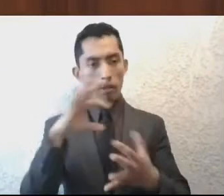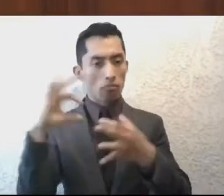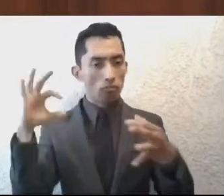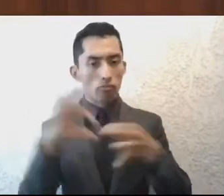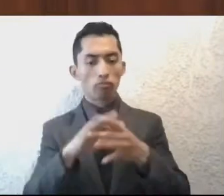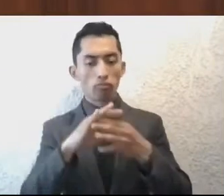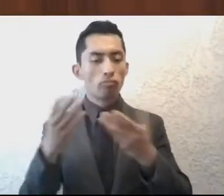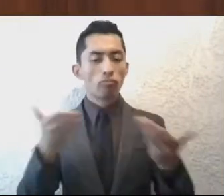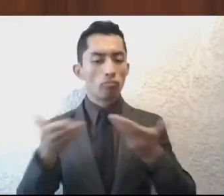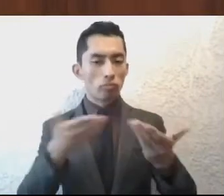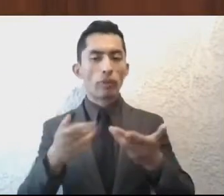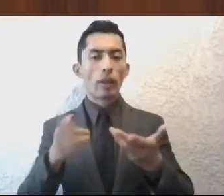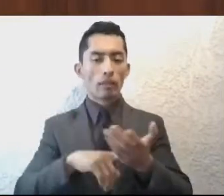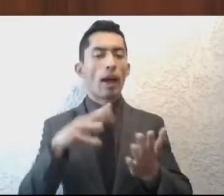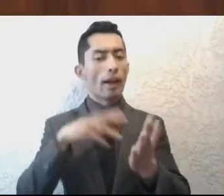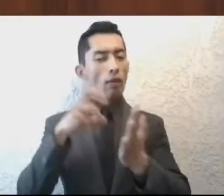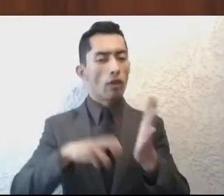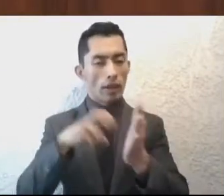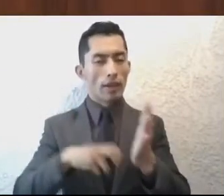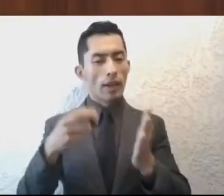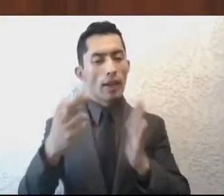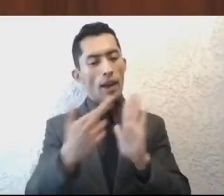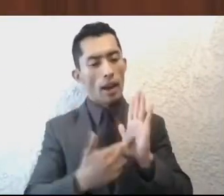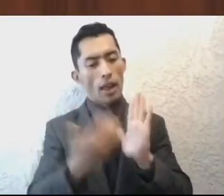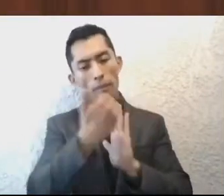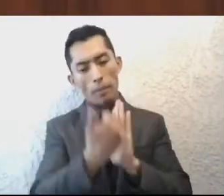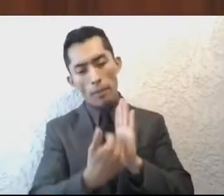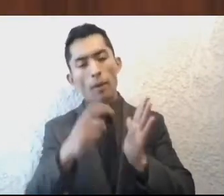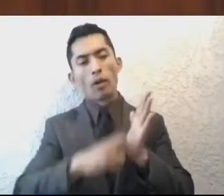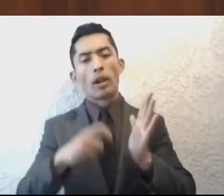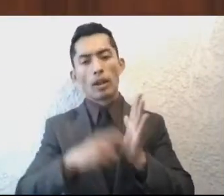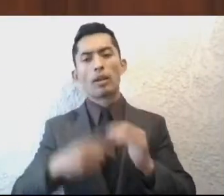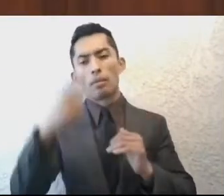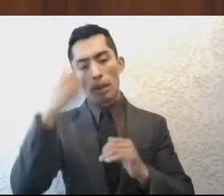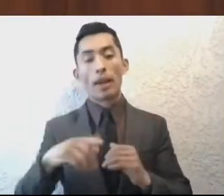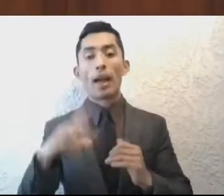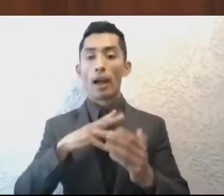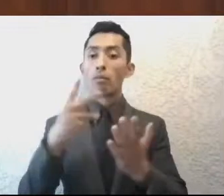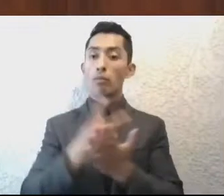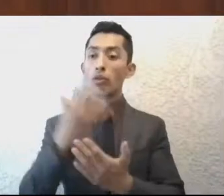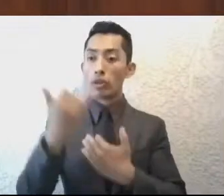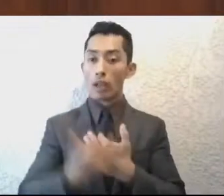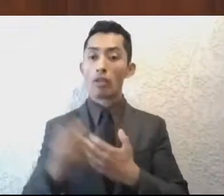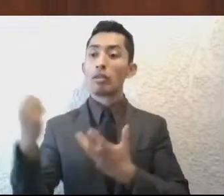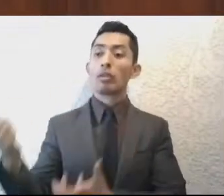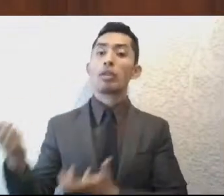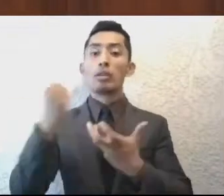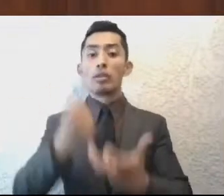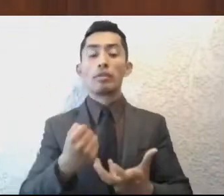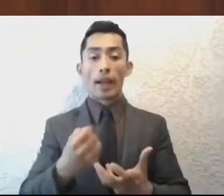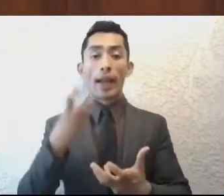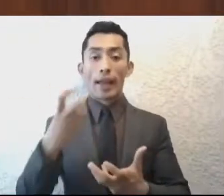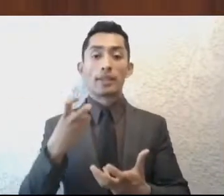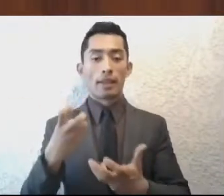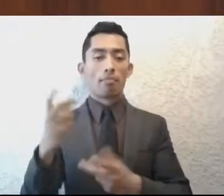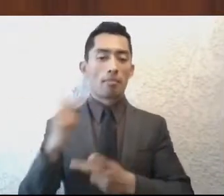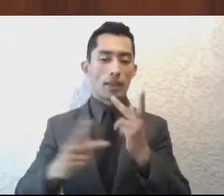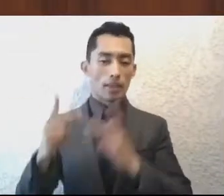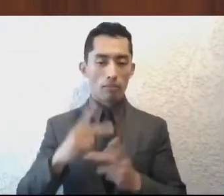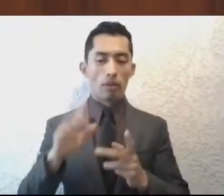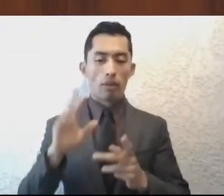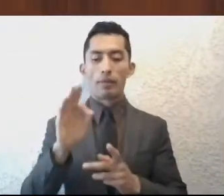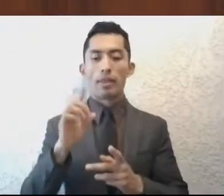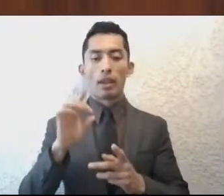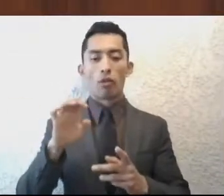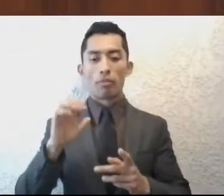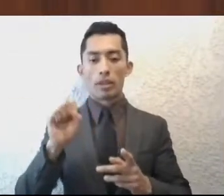ciertas modificaciones a las reglas para que los proyectos que sean financiados a través de este fideicomiso cumplan